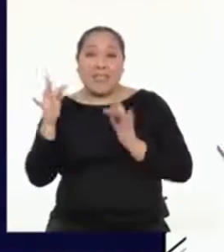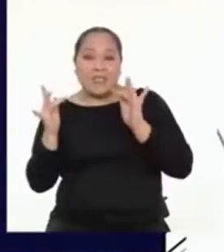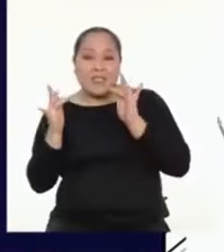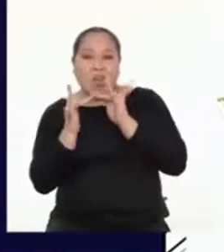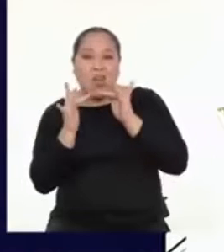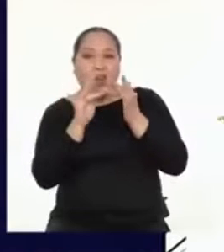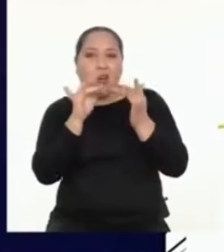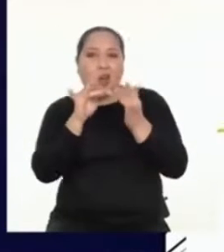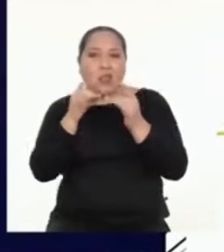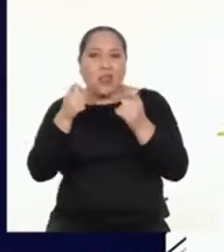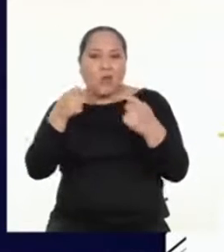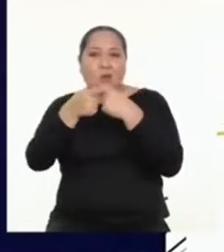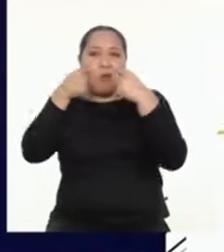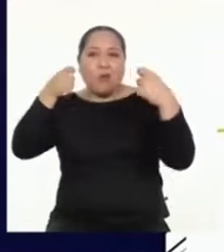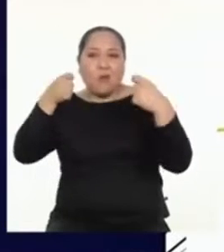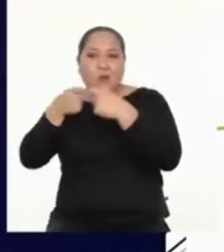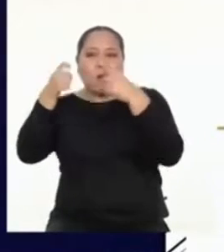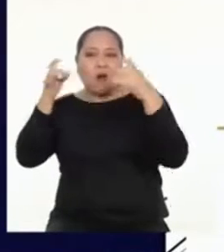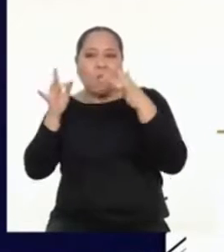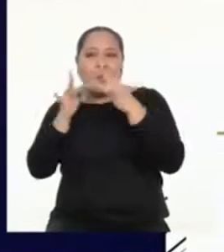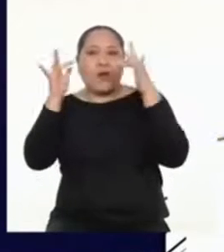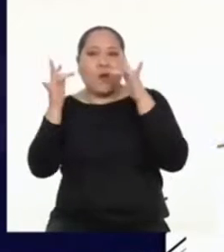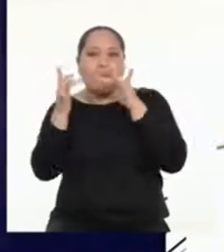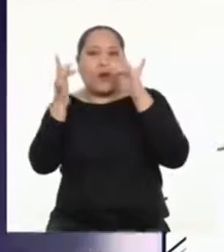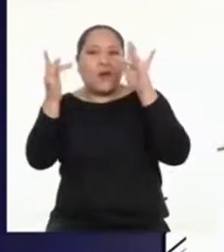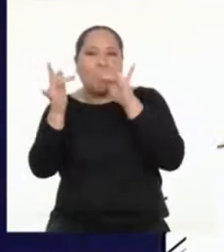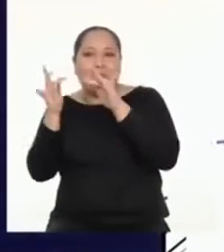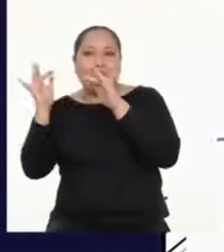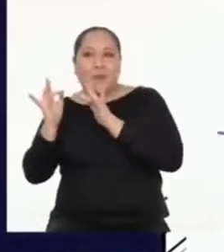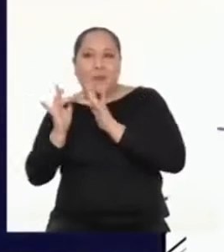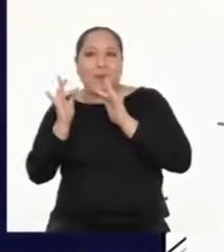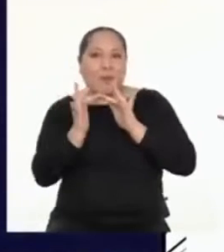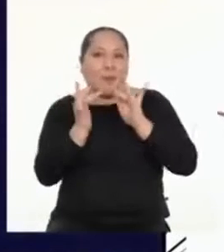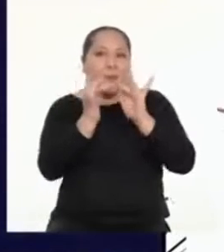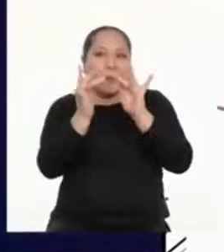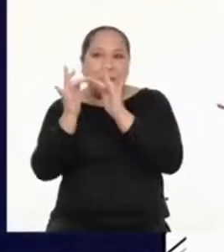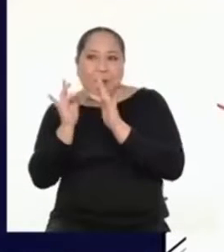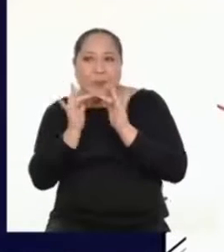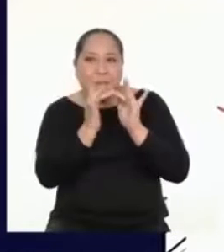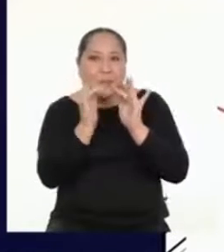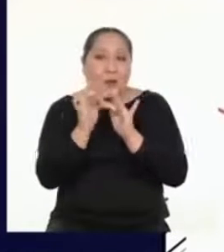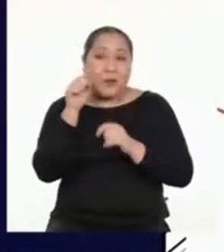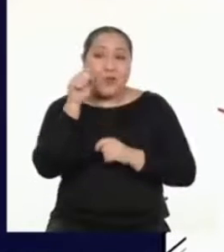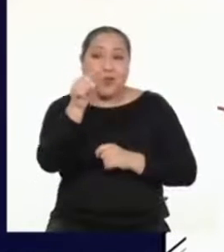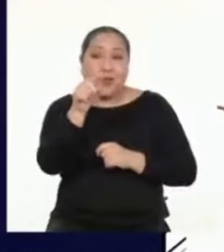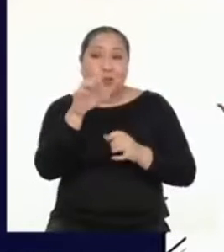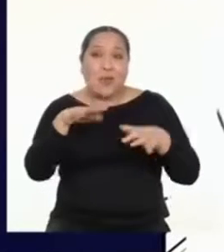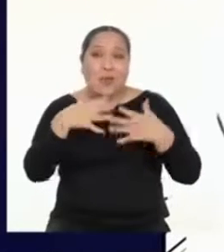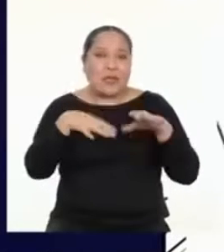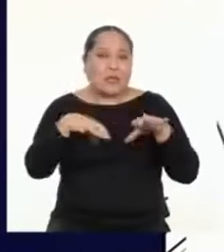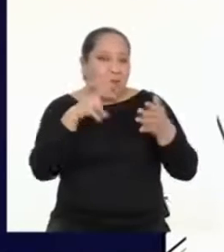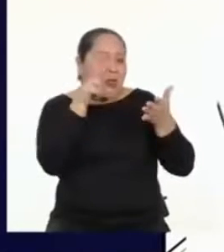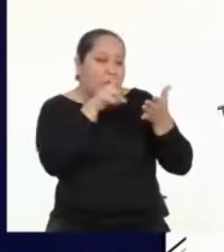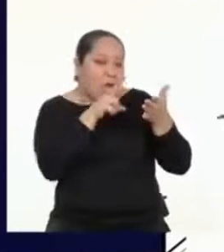se envían señales eléctricas para comunicarse unas con otras. Todo lo que puedes hacer, desde